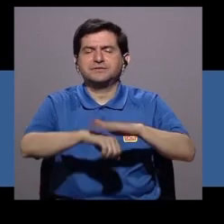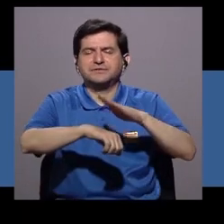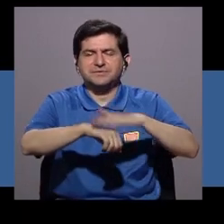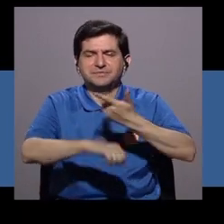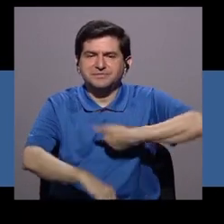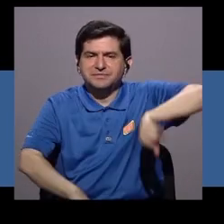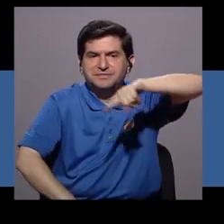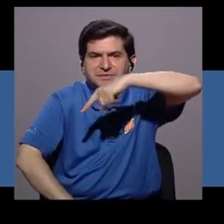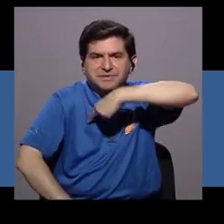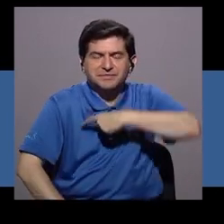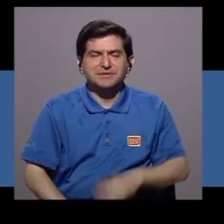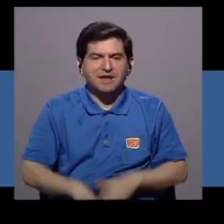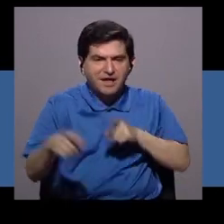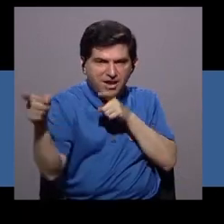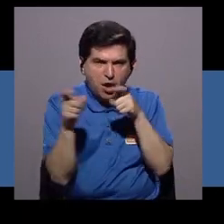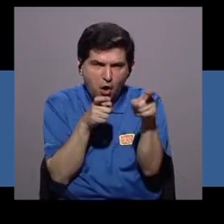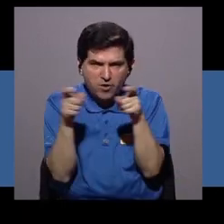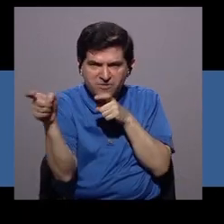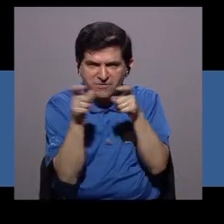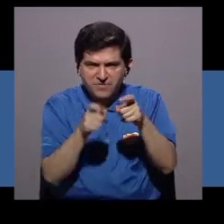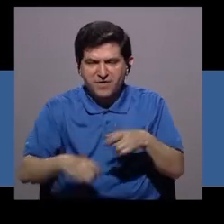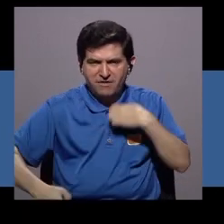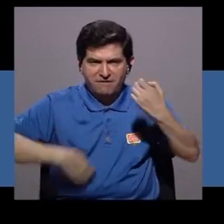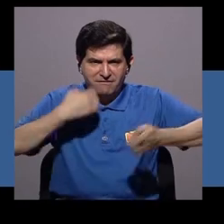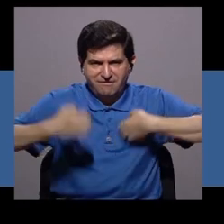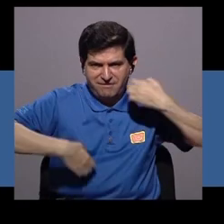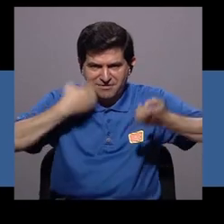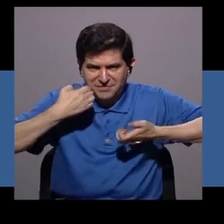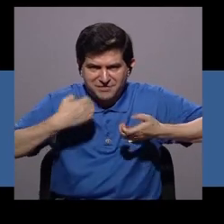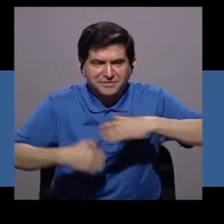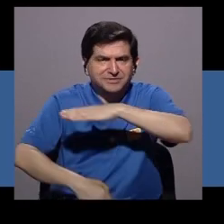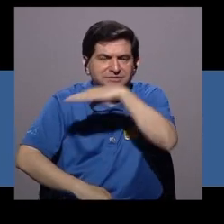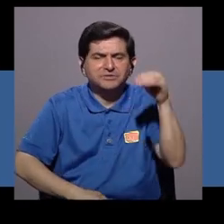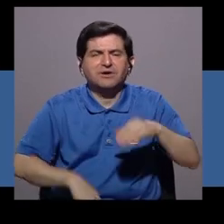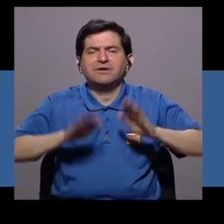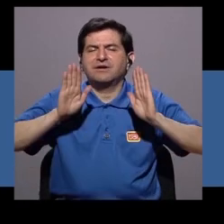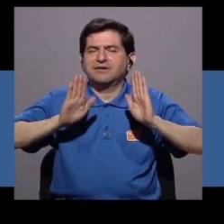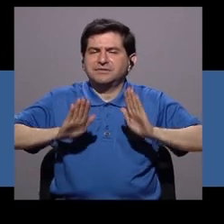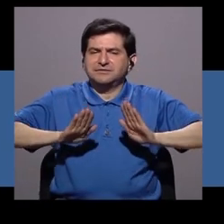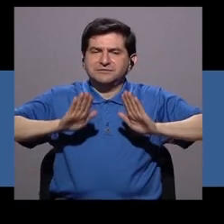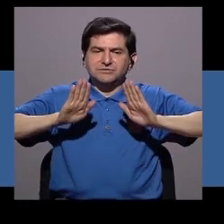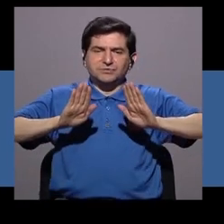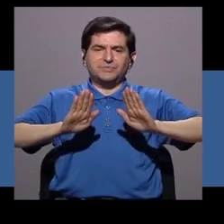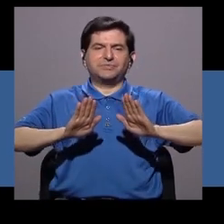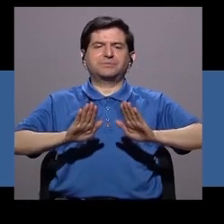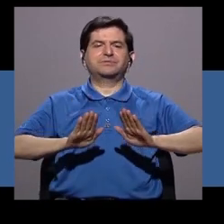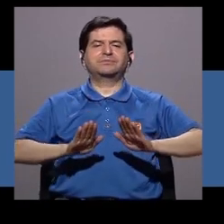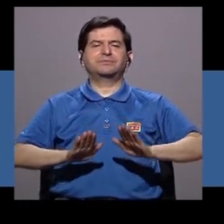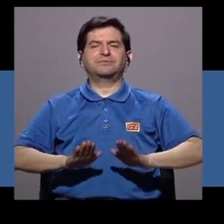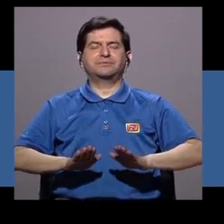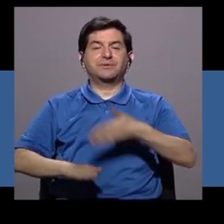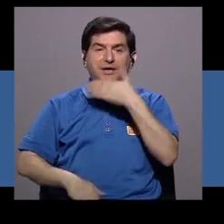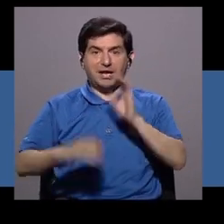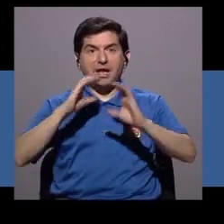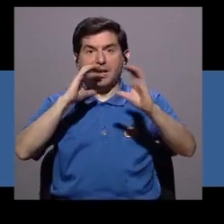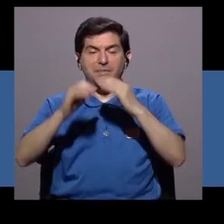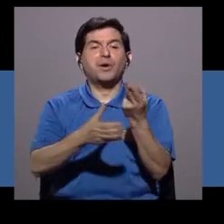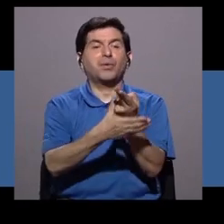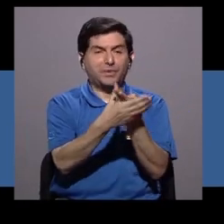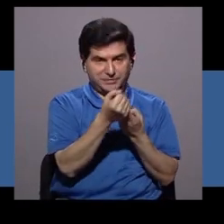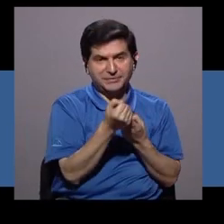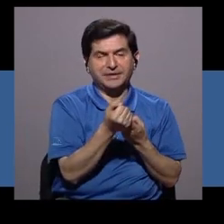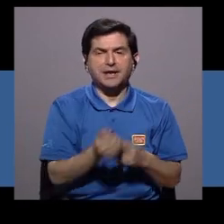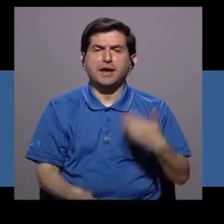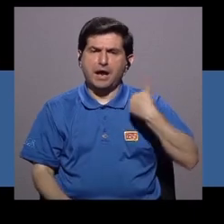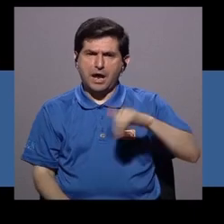facilitar el control, quizás, de esas emociones y la tranquilidad, además de que se mejora la